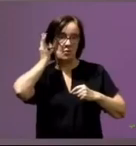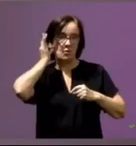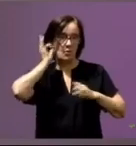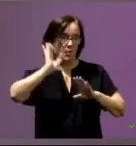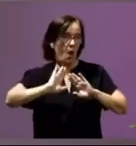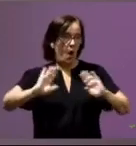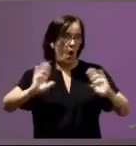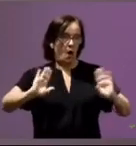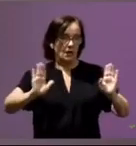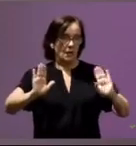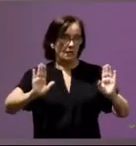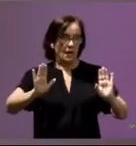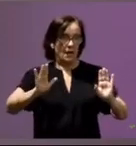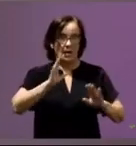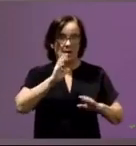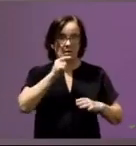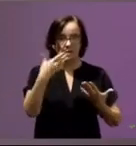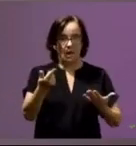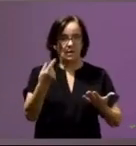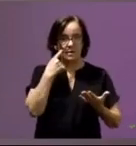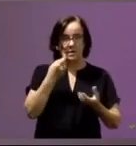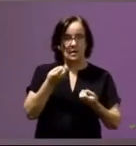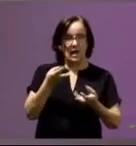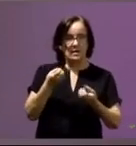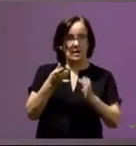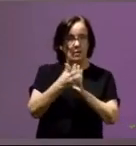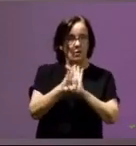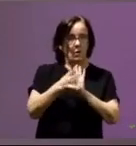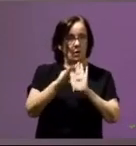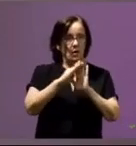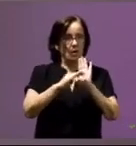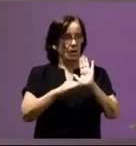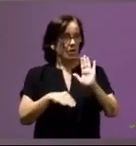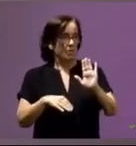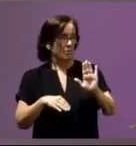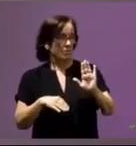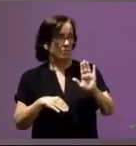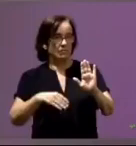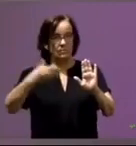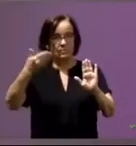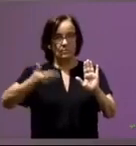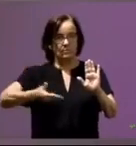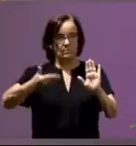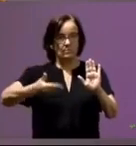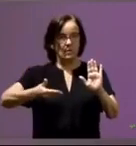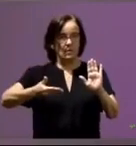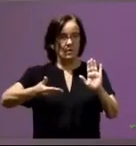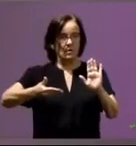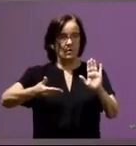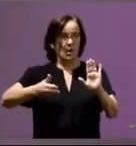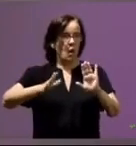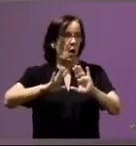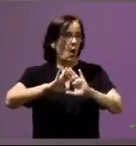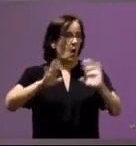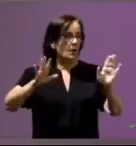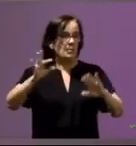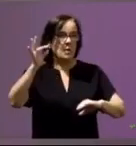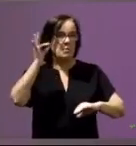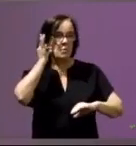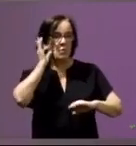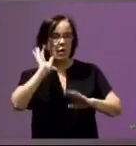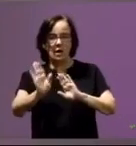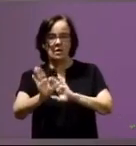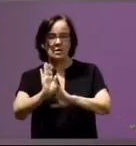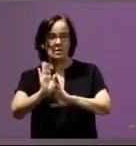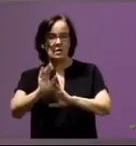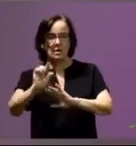aberración y creo que este testimonio da en la clave es desde luego aberrante que haya mujeres que sigan